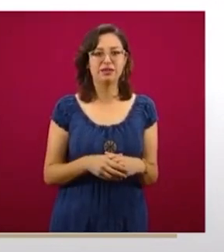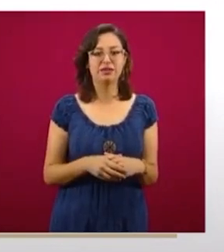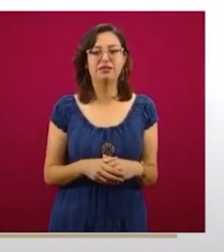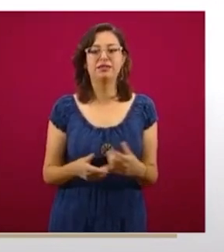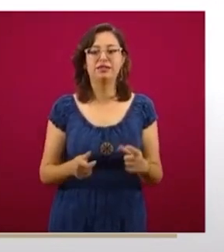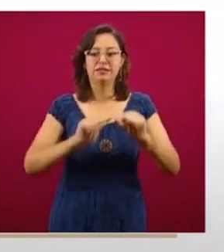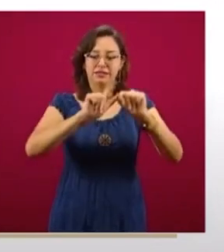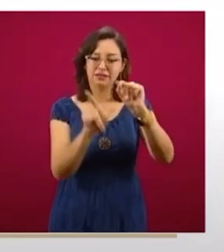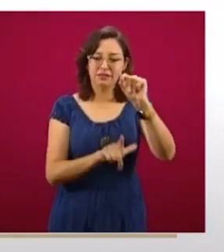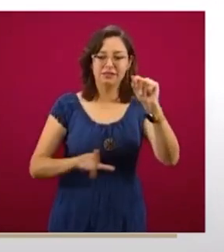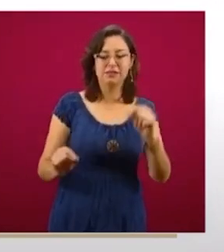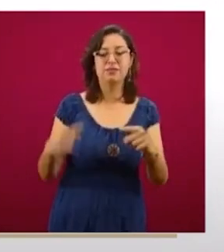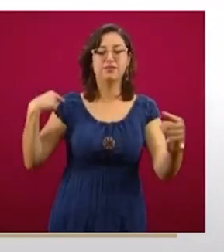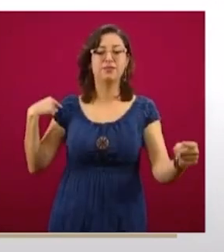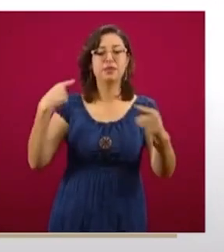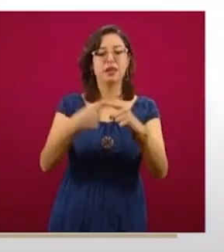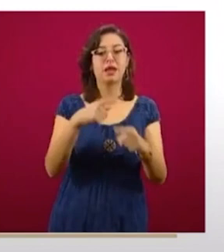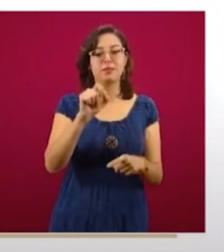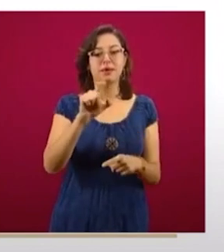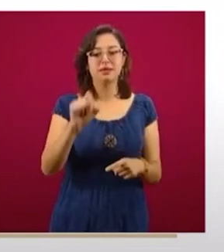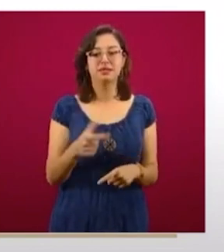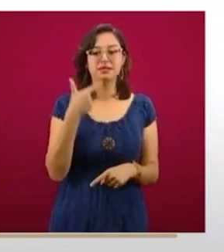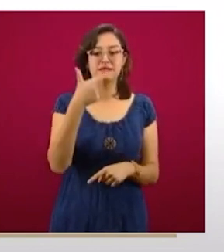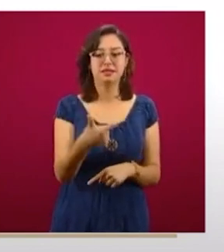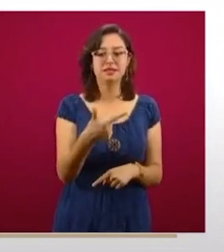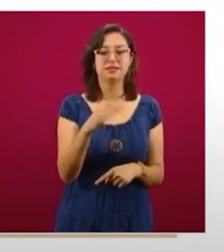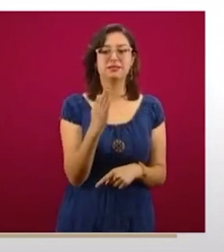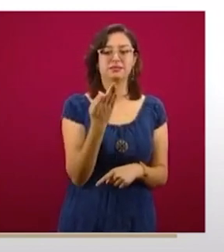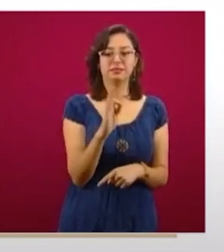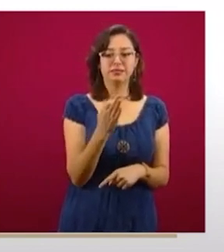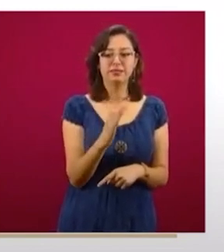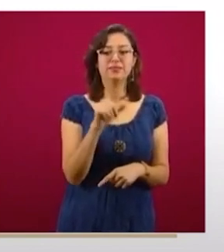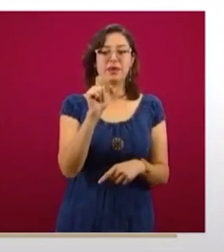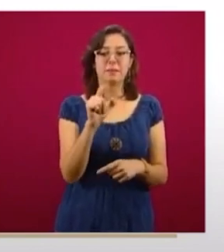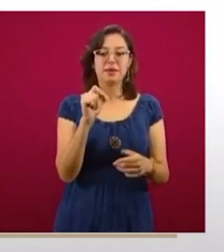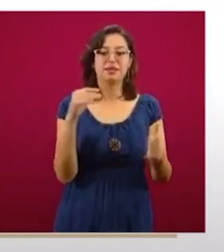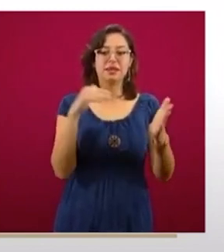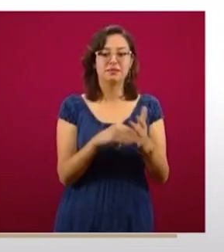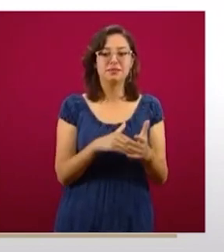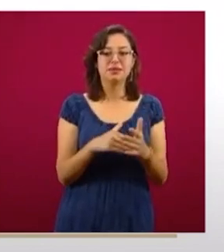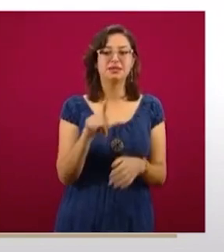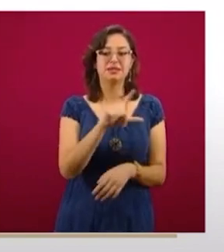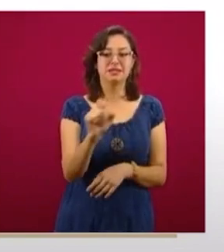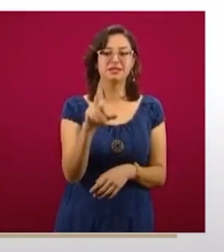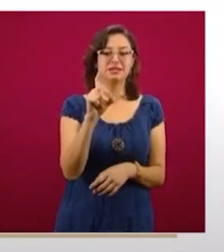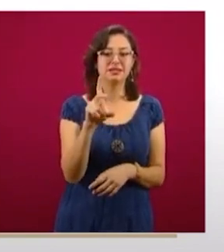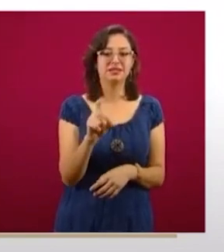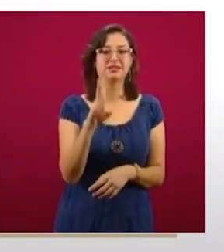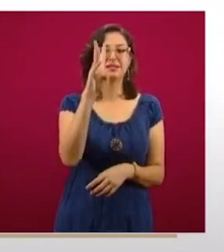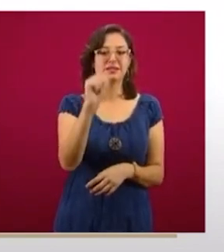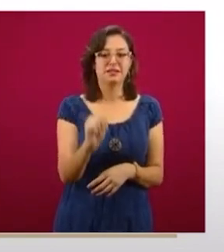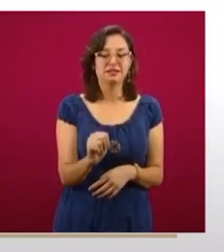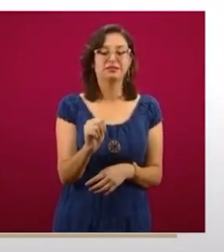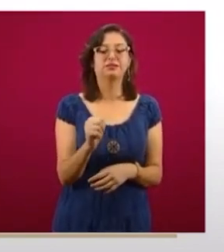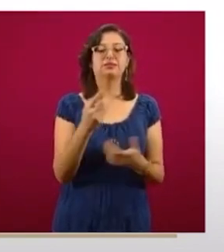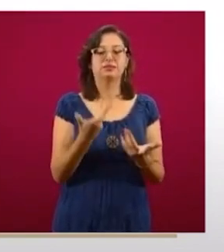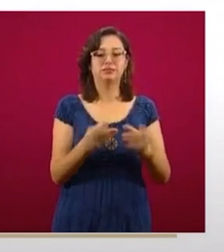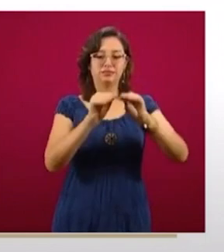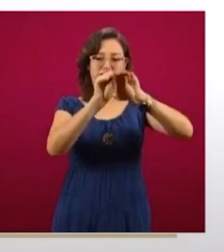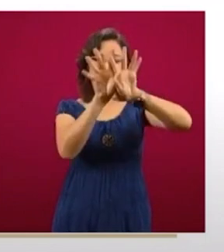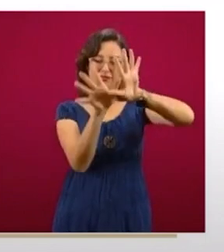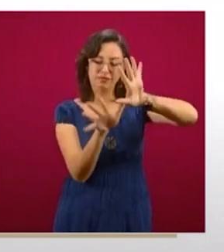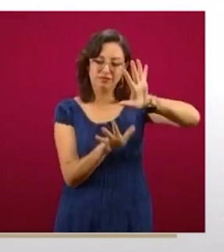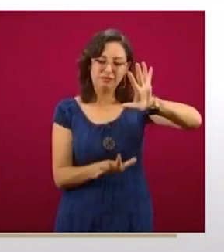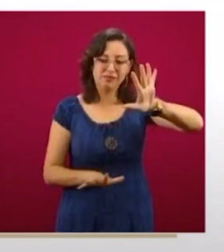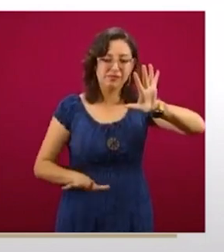caso confirmado el 27 de febrero, 20 mil 739 que están distribuidos. En este mapa